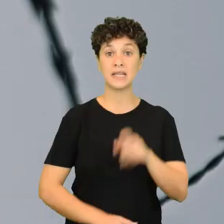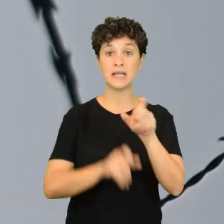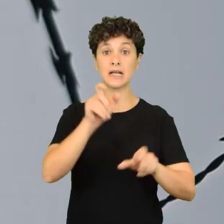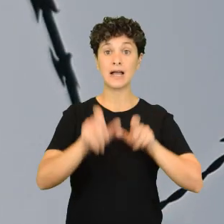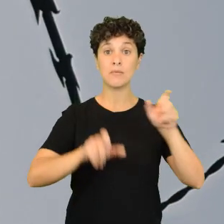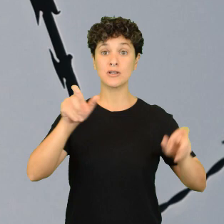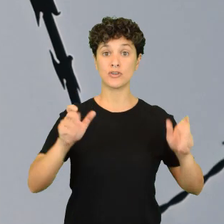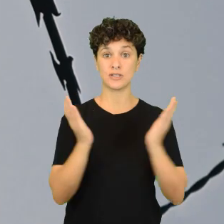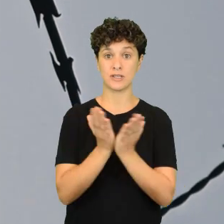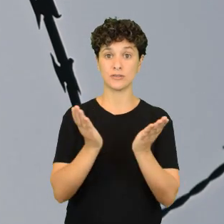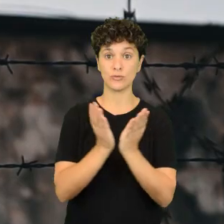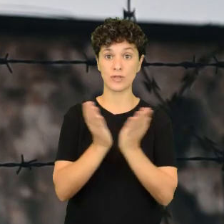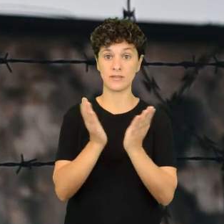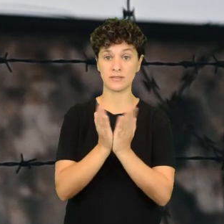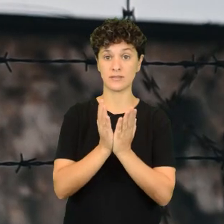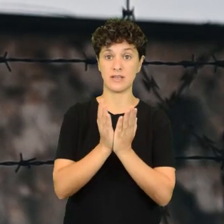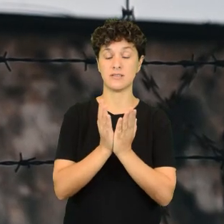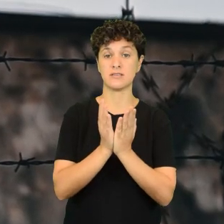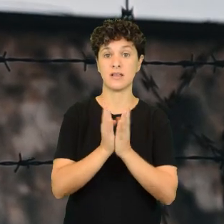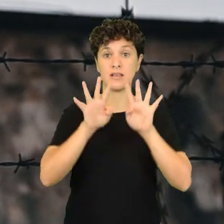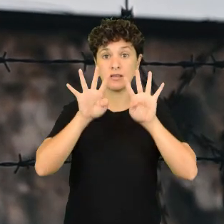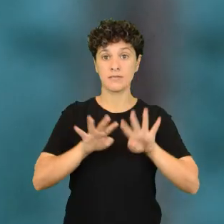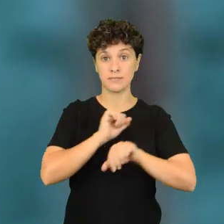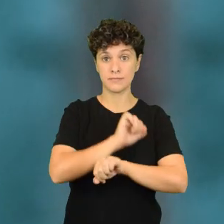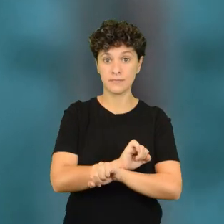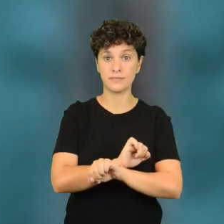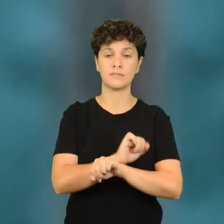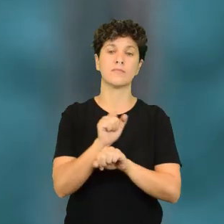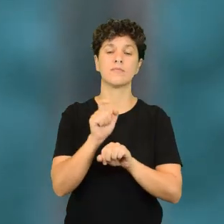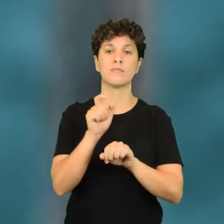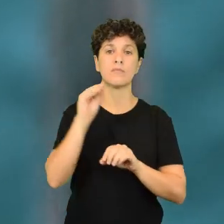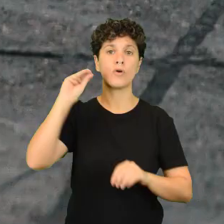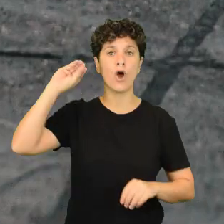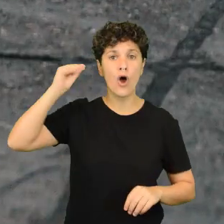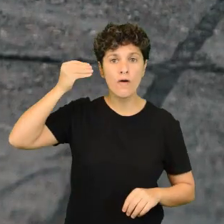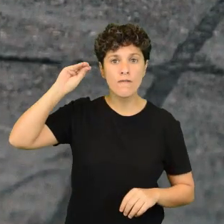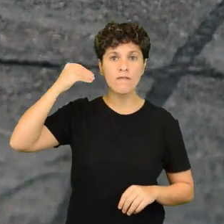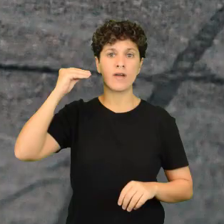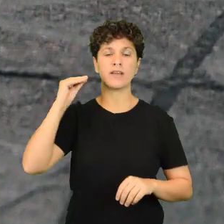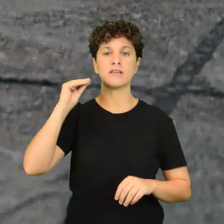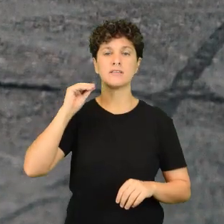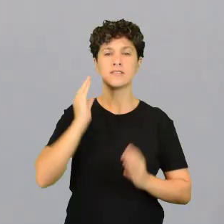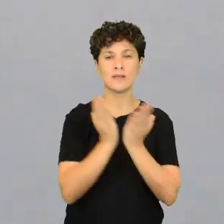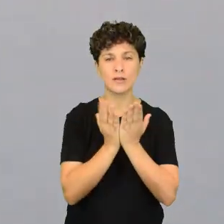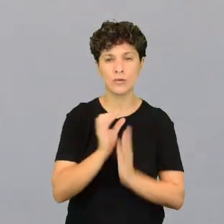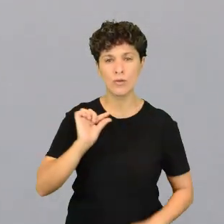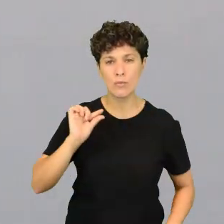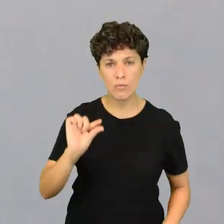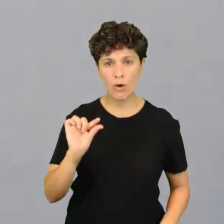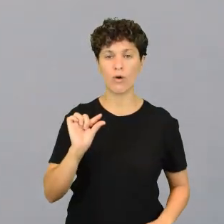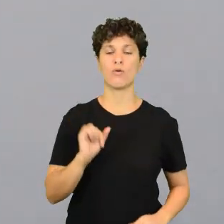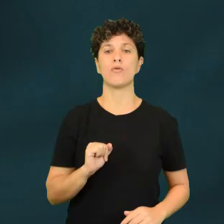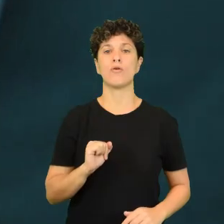La población de estudiantes de educación en contexto de encierro es muy particular. Son muchachos cada vez más jóvenes, con una escasa escolaridad, con una